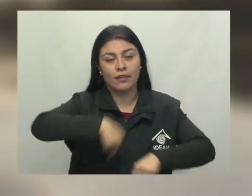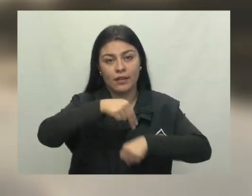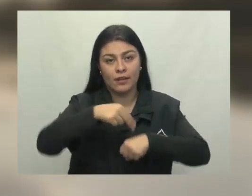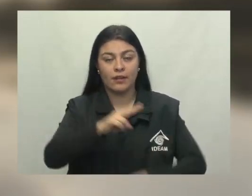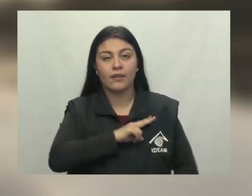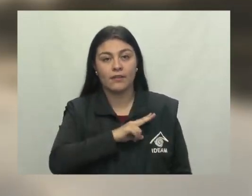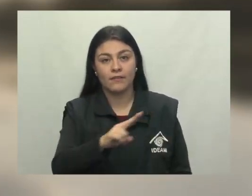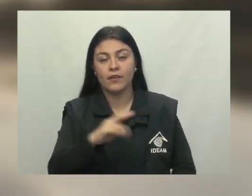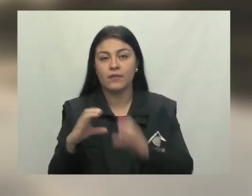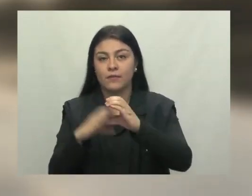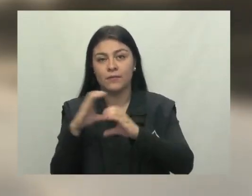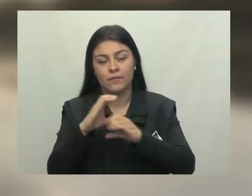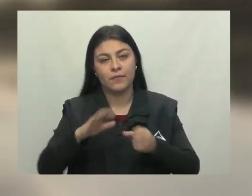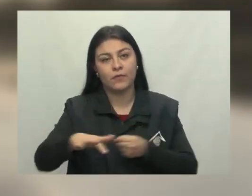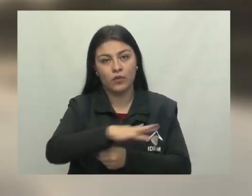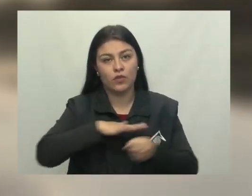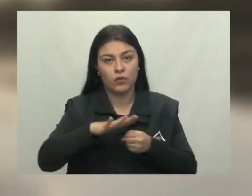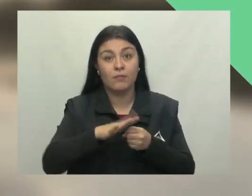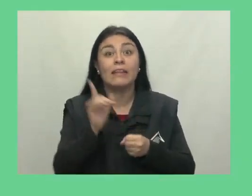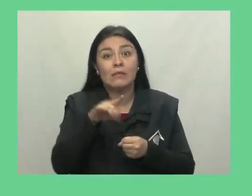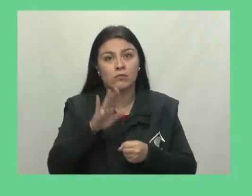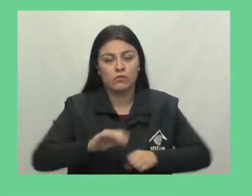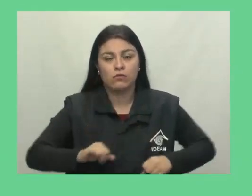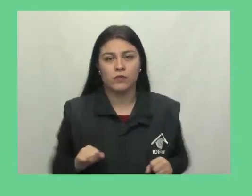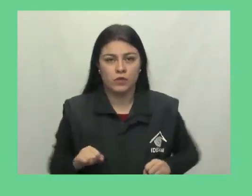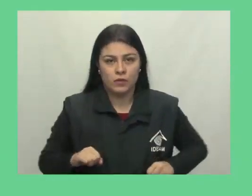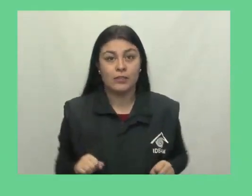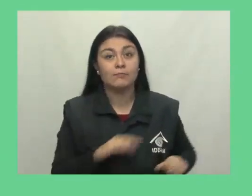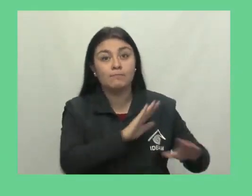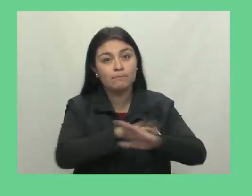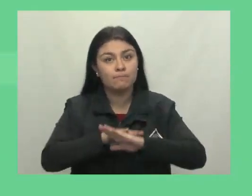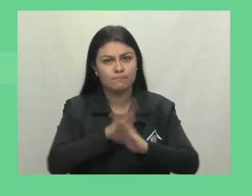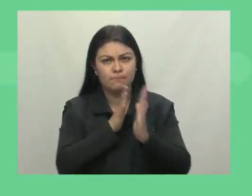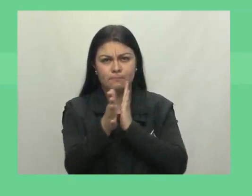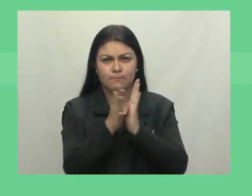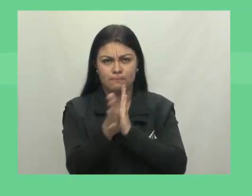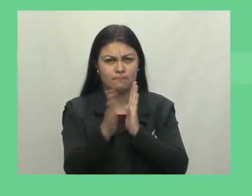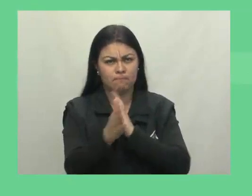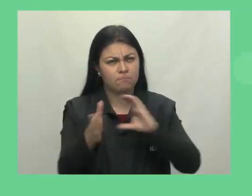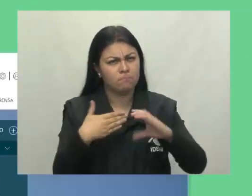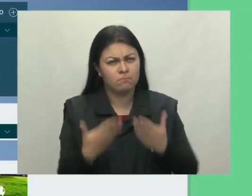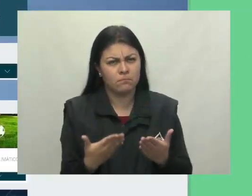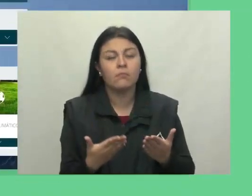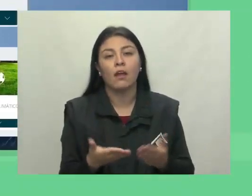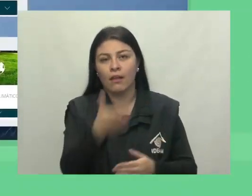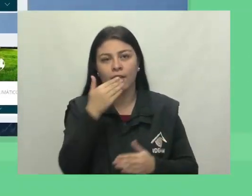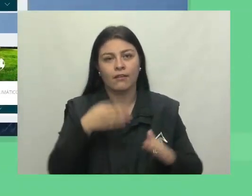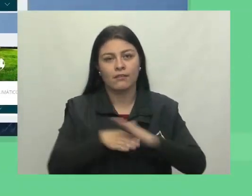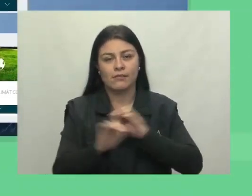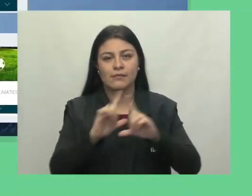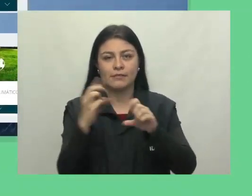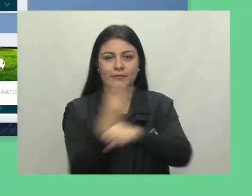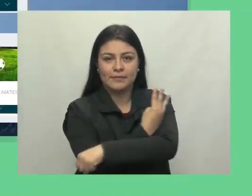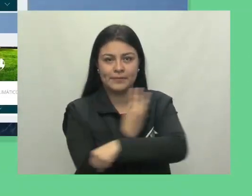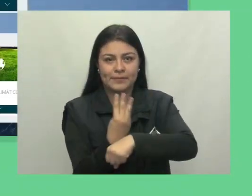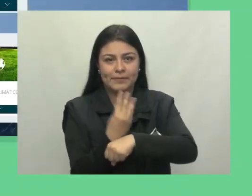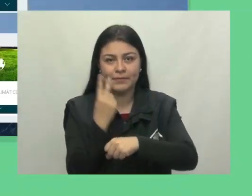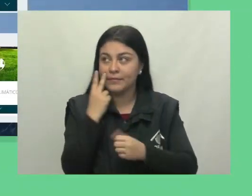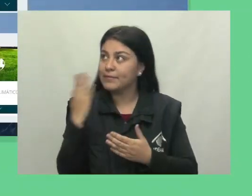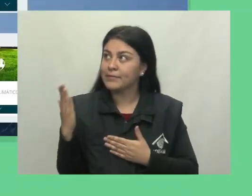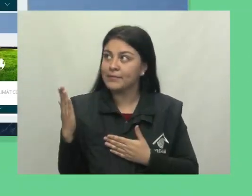Nariño, Valle del Cauca, Cauca y Cundinamarca, incluida Bogotá. Para mayor información sobre el pronóstico del tiempo, visítenos en www